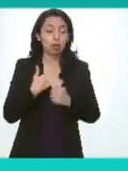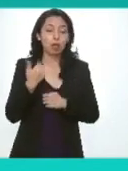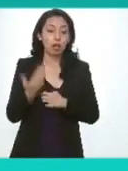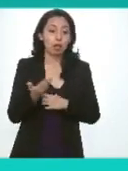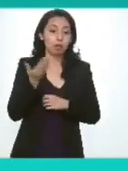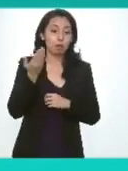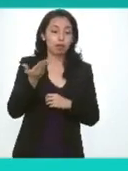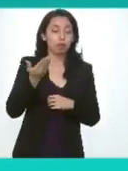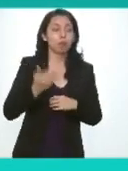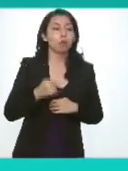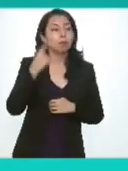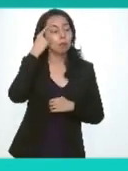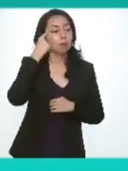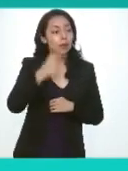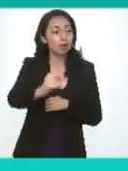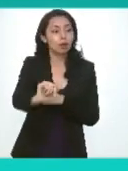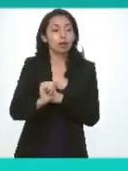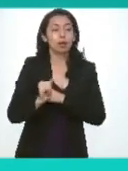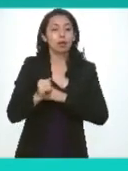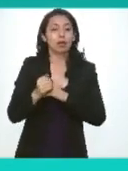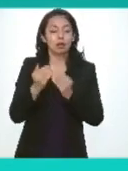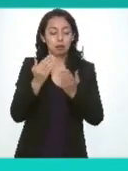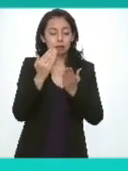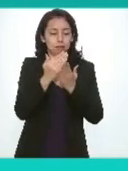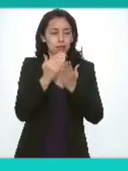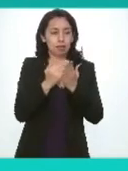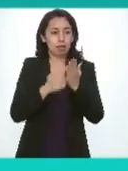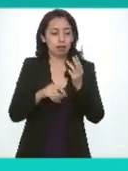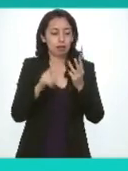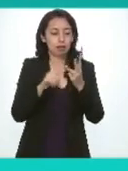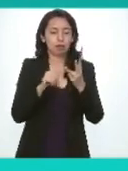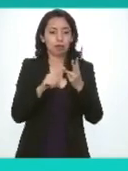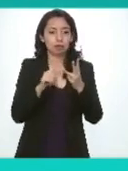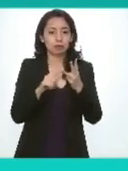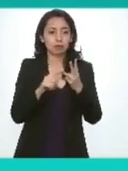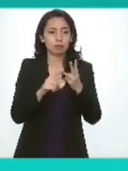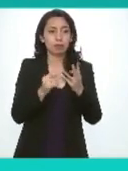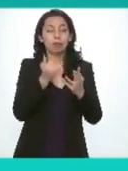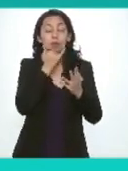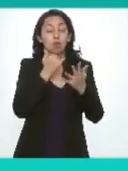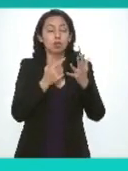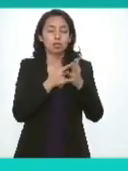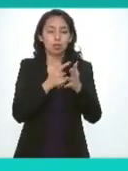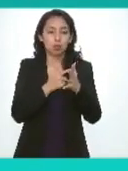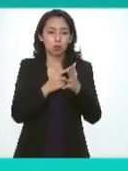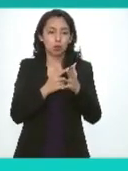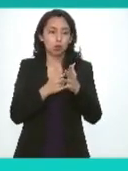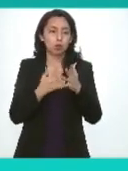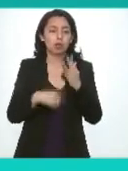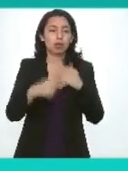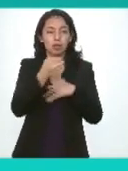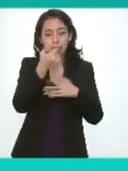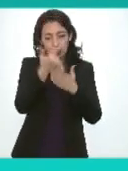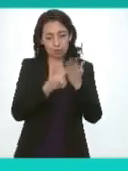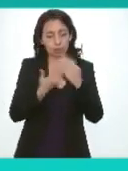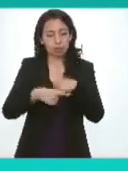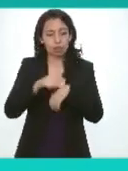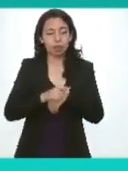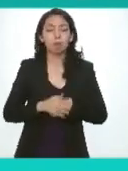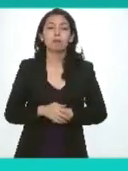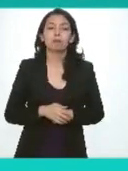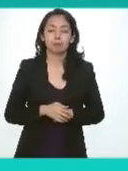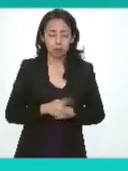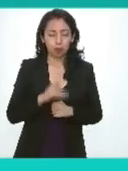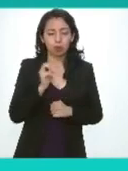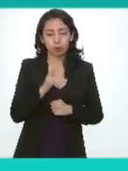su intervención para proceder al desahogo del punto tres del punto cinco del orden del día por favor con gusto presidente